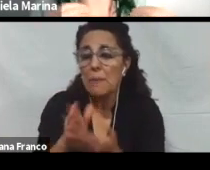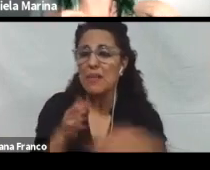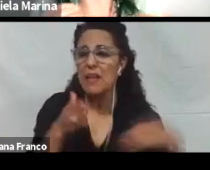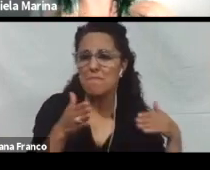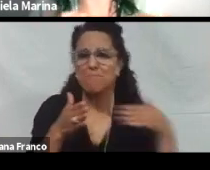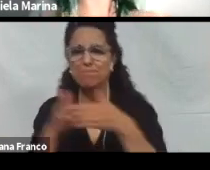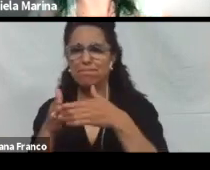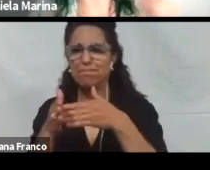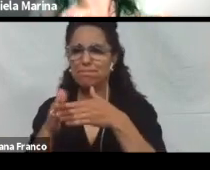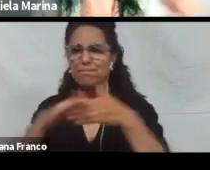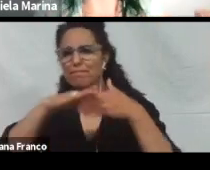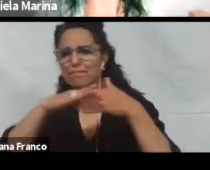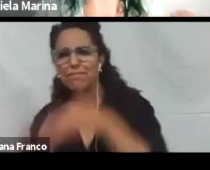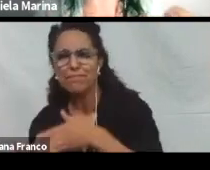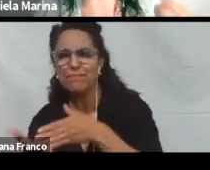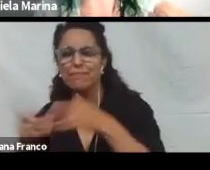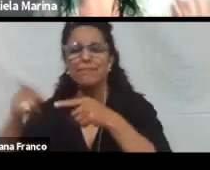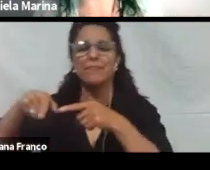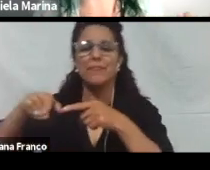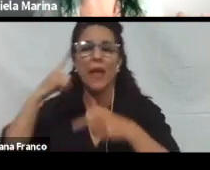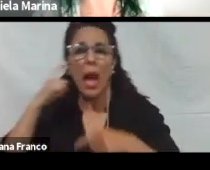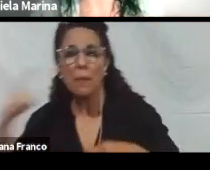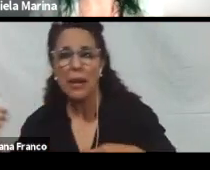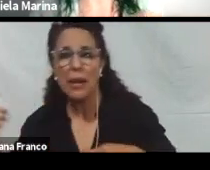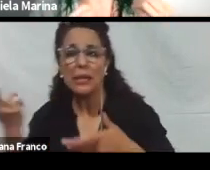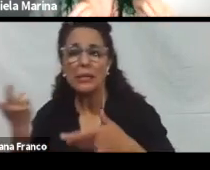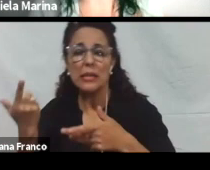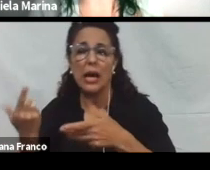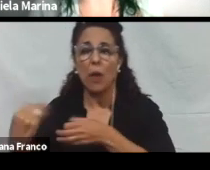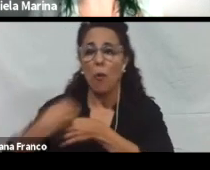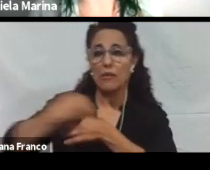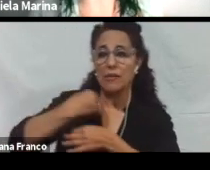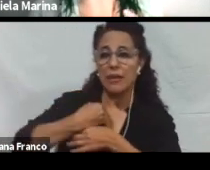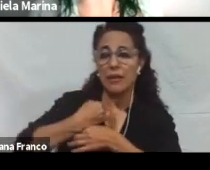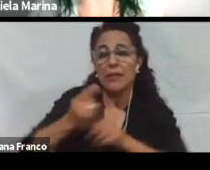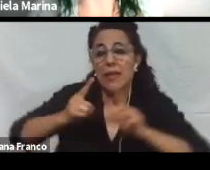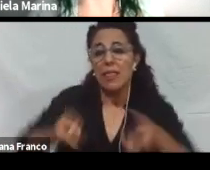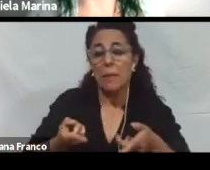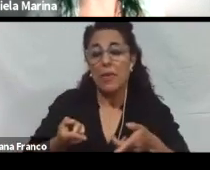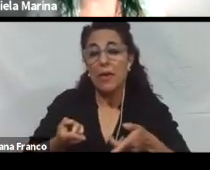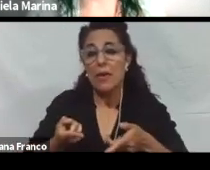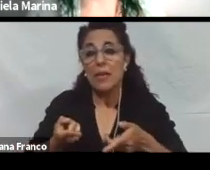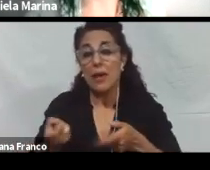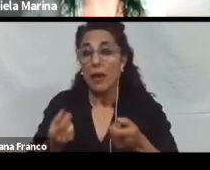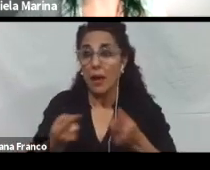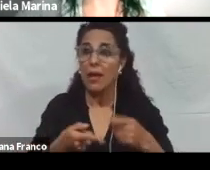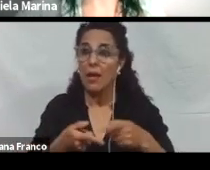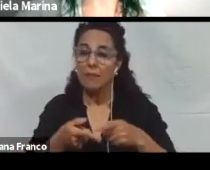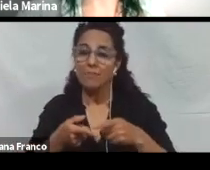que limitan o impiden tanto el aprendizaje como la enseñanza y que, por lo tanto, atentan contra la diversidad.